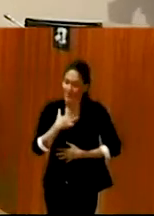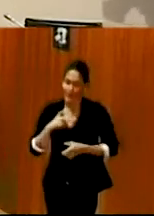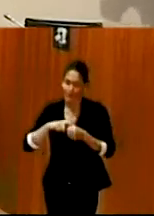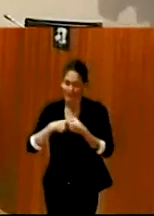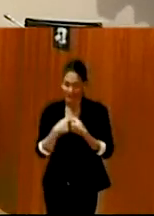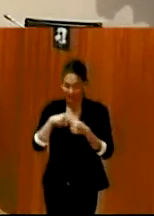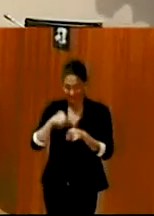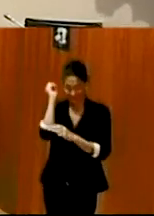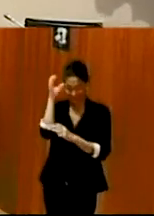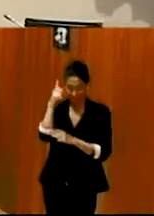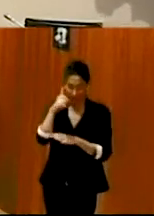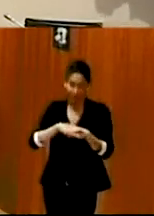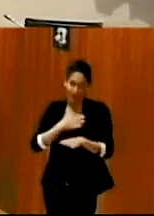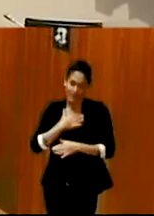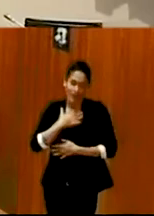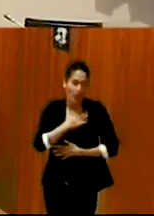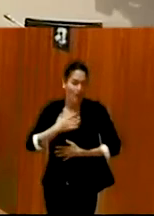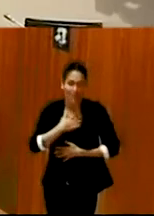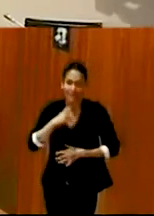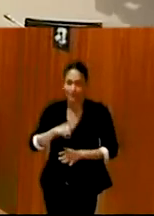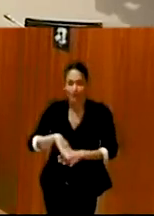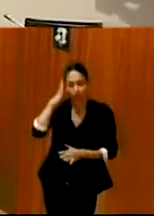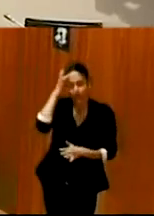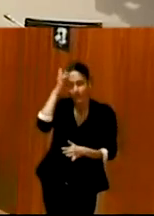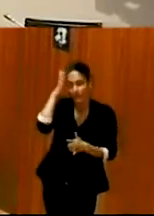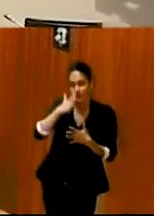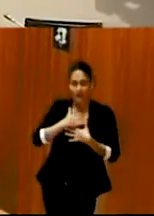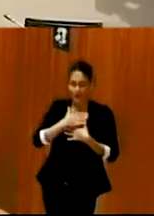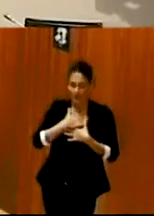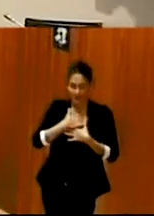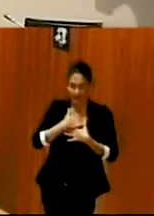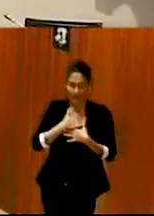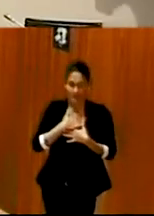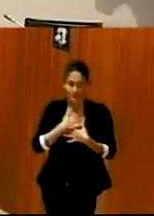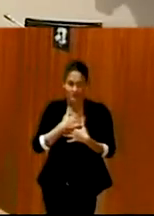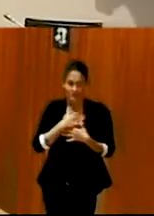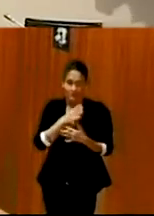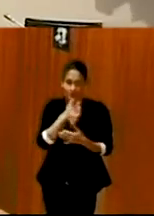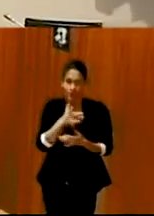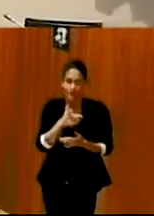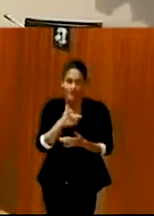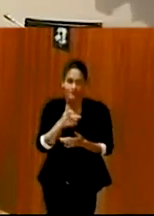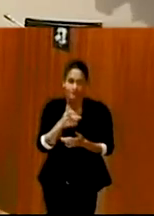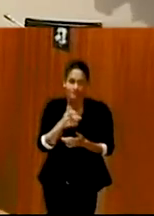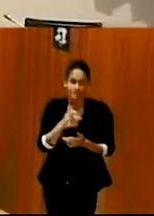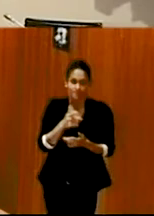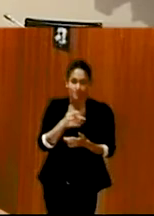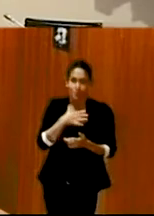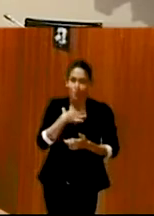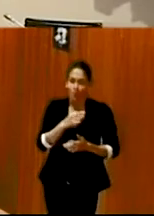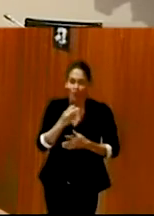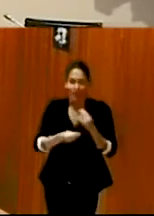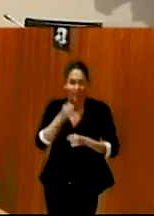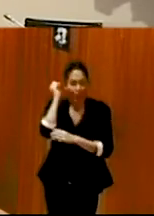Es un honor y un sueño que puedan estar realizándose jornadas para